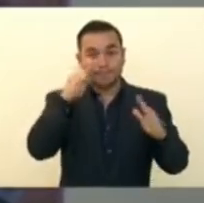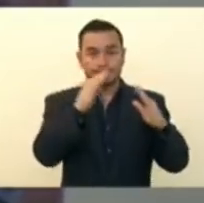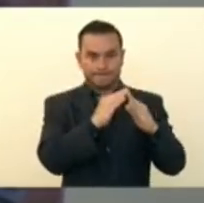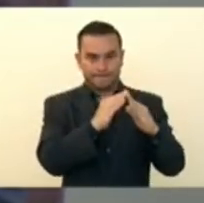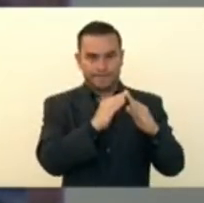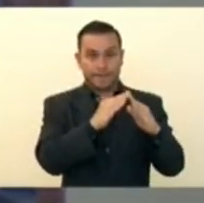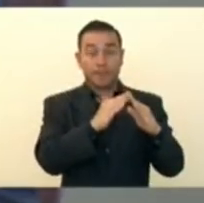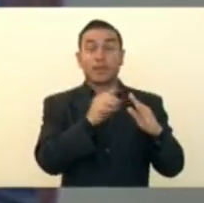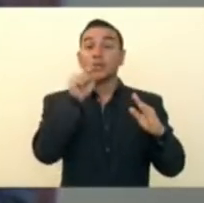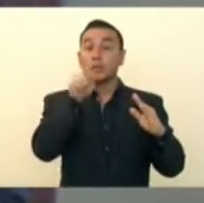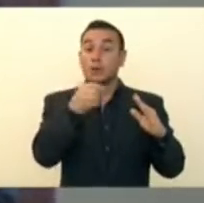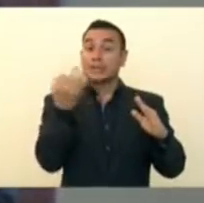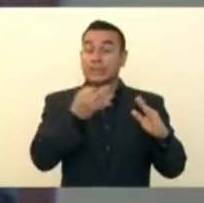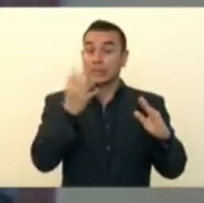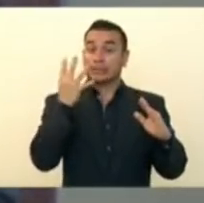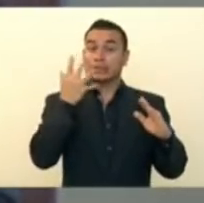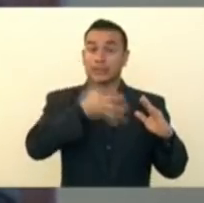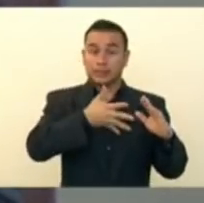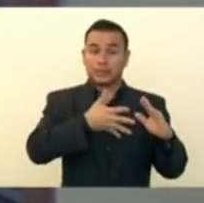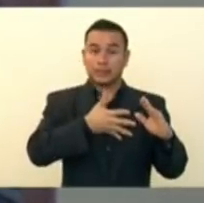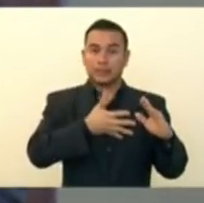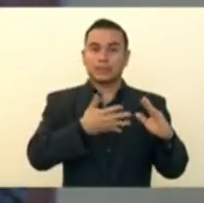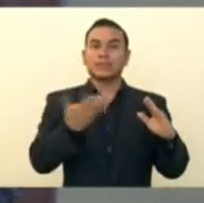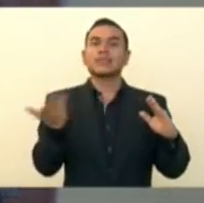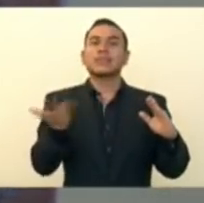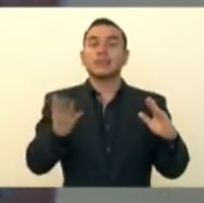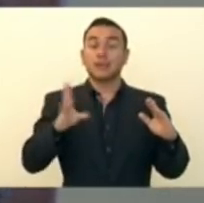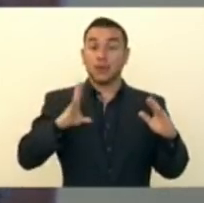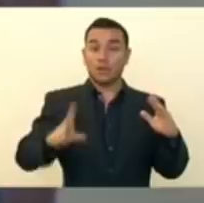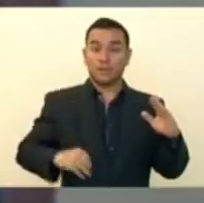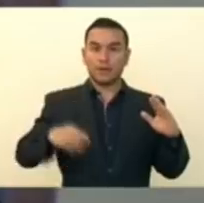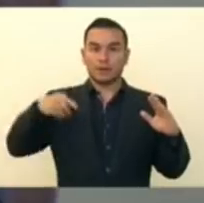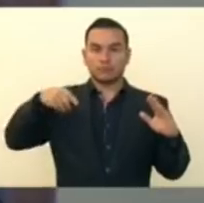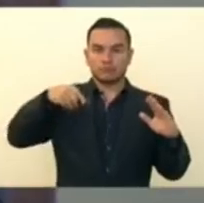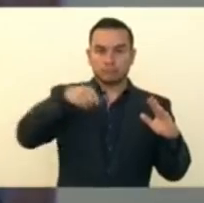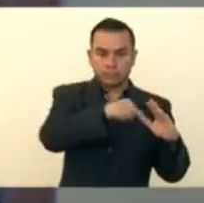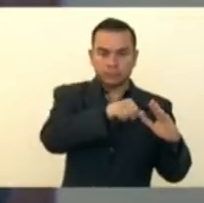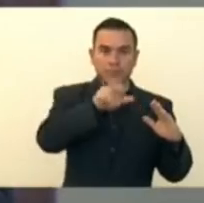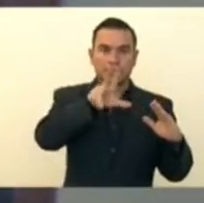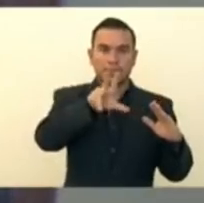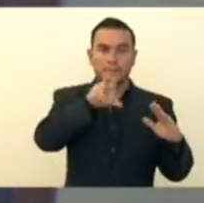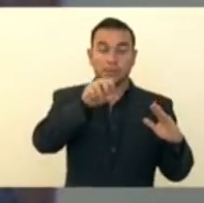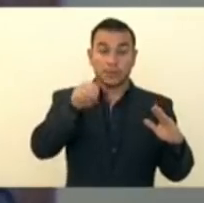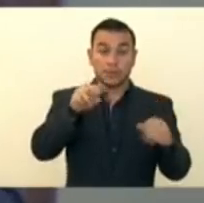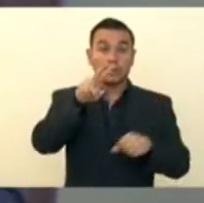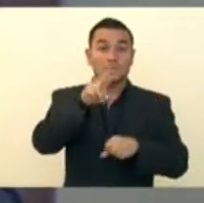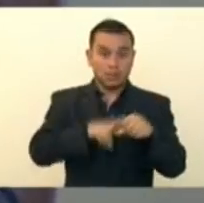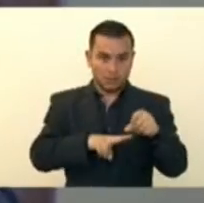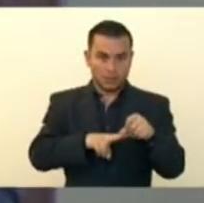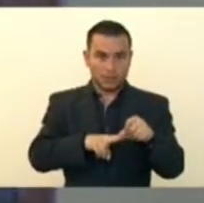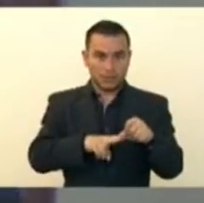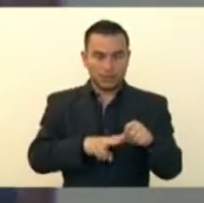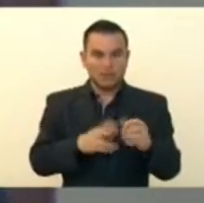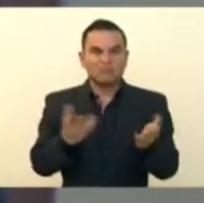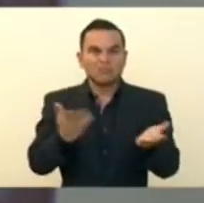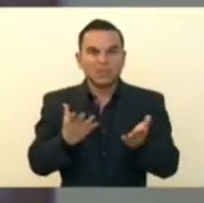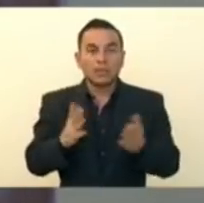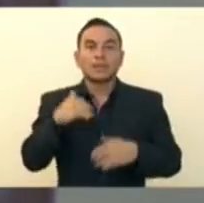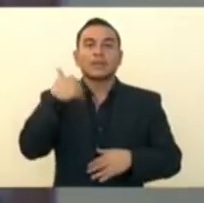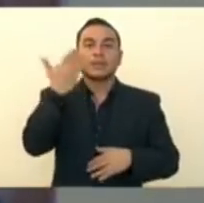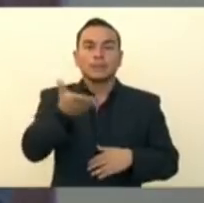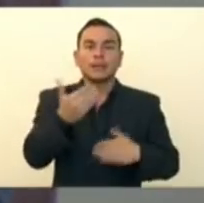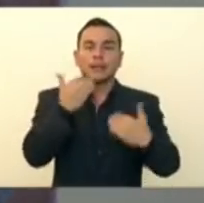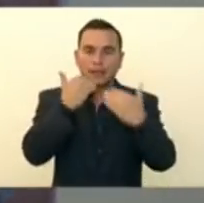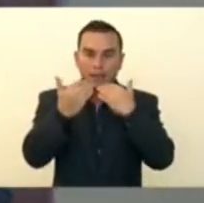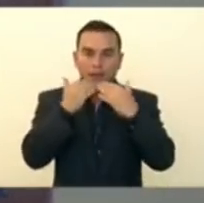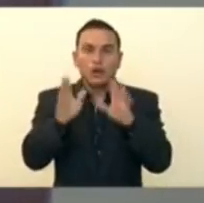dólares en su hogar para que pueda comprar comida. la transferencia, las formas de transferencia se van a definir